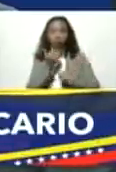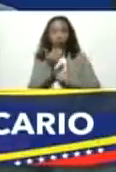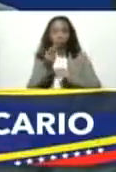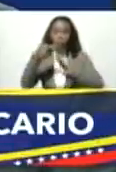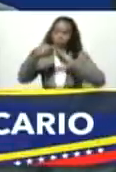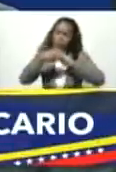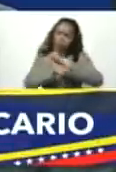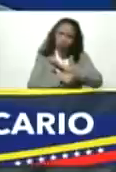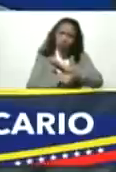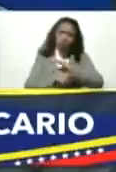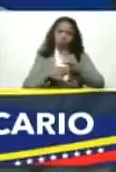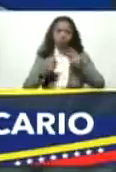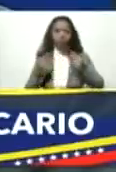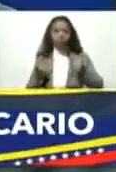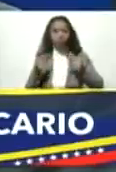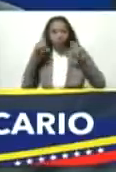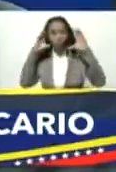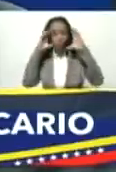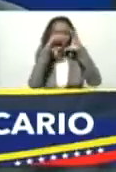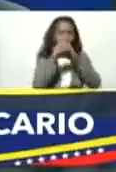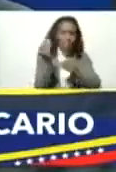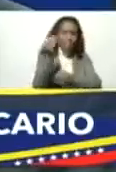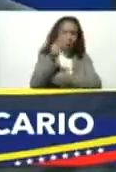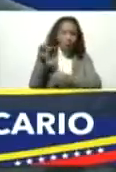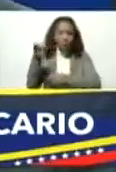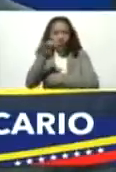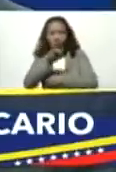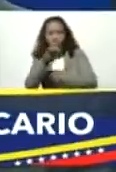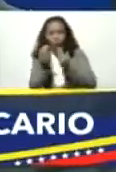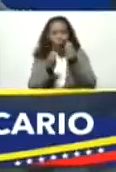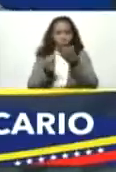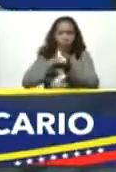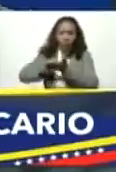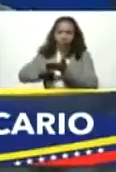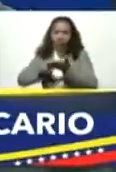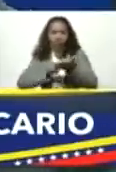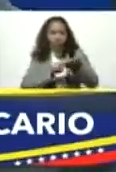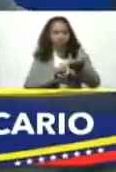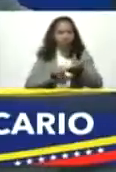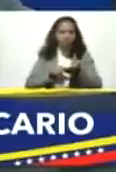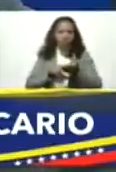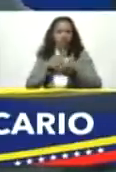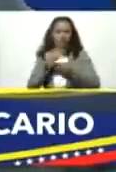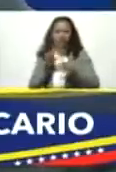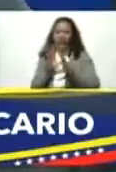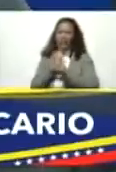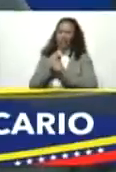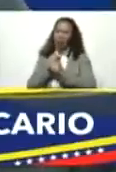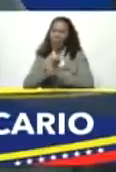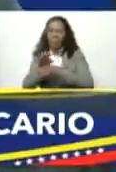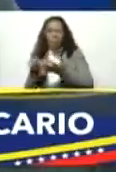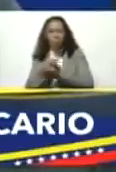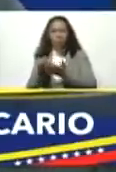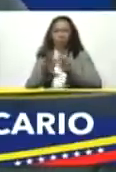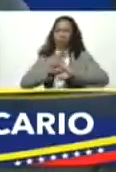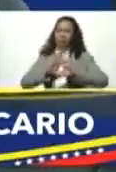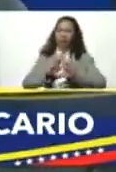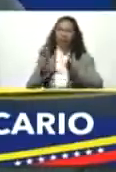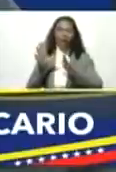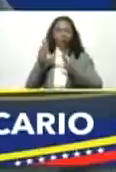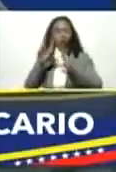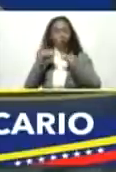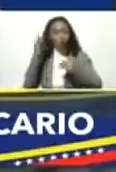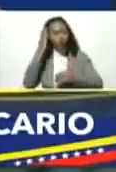profundos y agudos enfocados más en la búsqueda de las soluciones que engancharnos en los problemas que ya todos conocemos